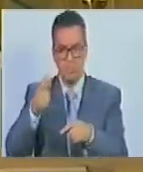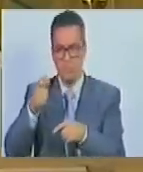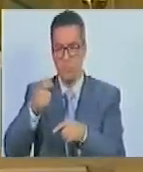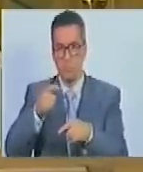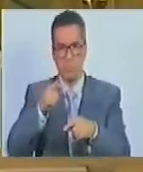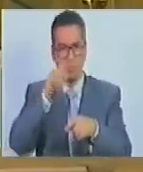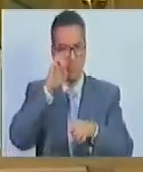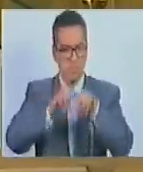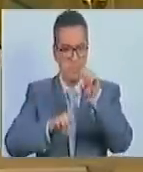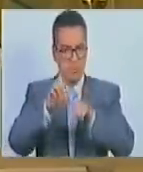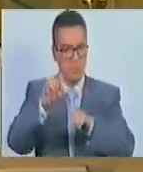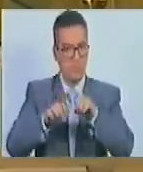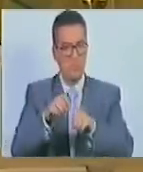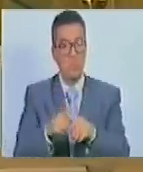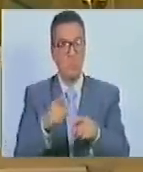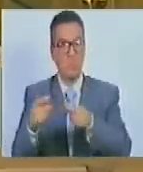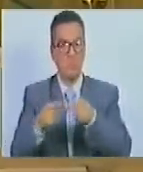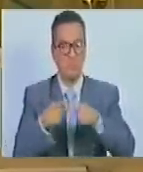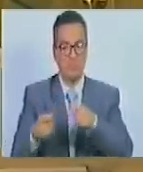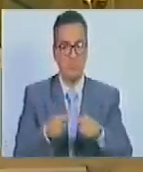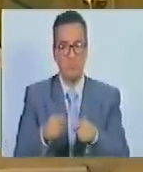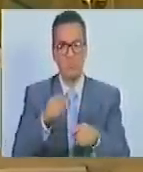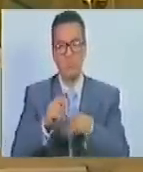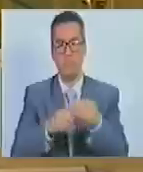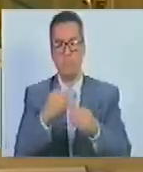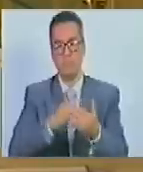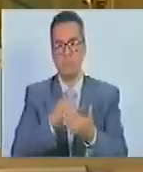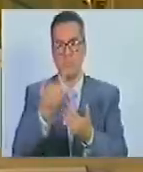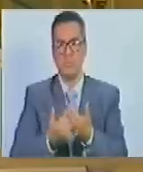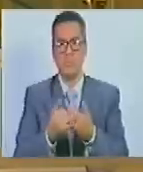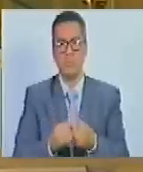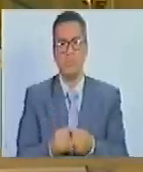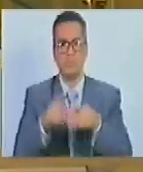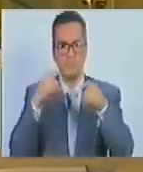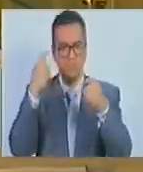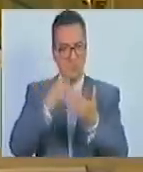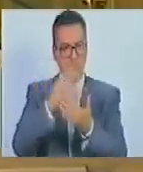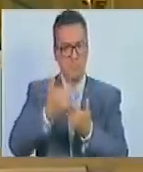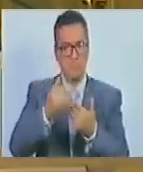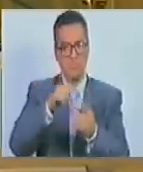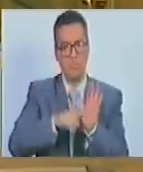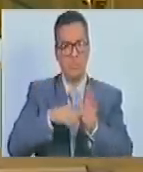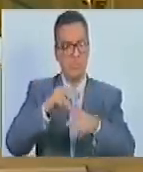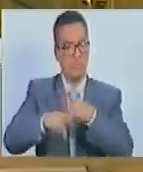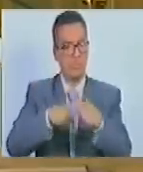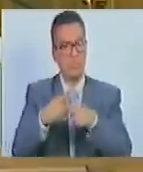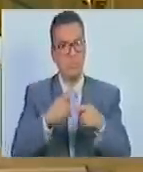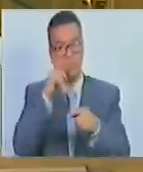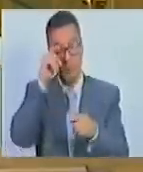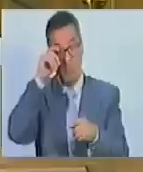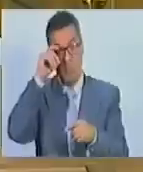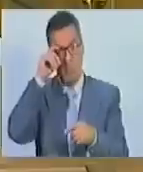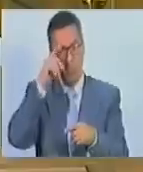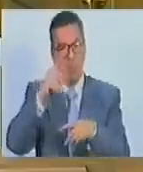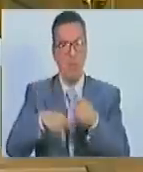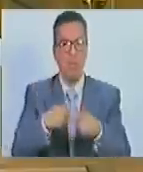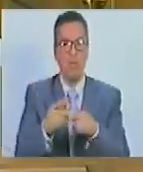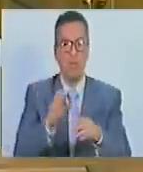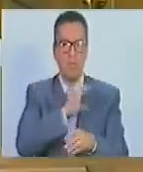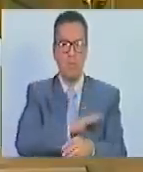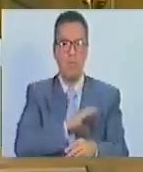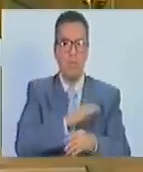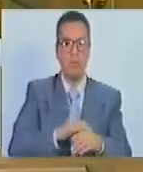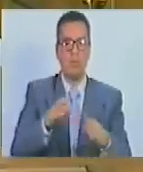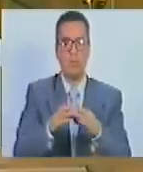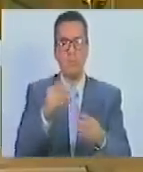supervisión, evaluación, control y seguimiento de los planes, programas y proyectos que desarrollen los comités de gestión del